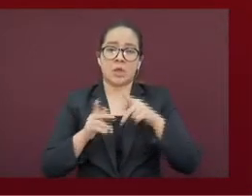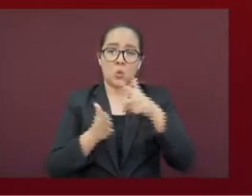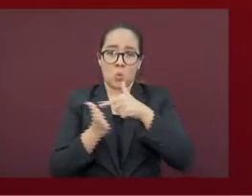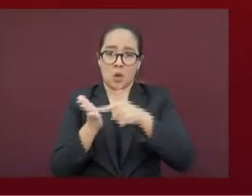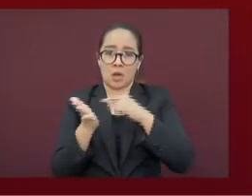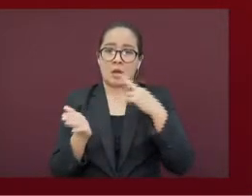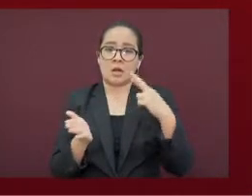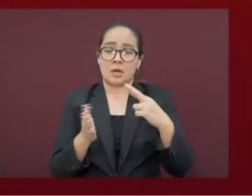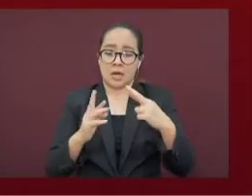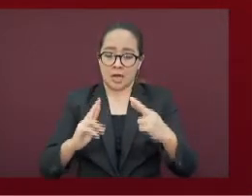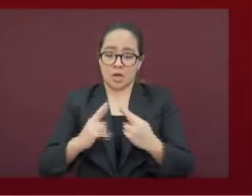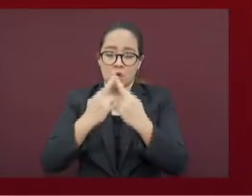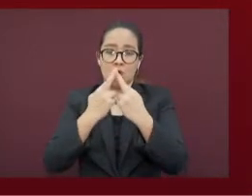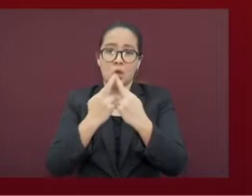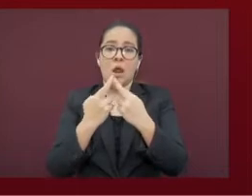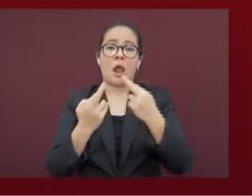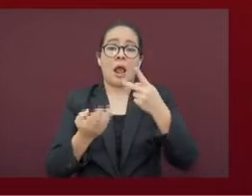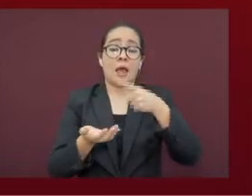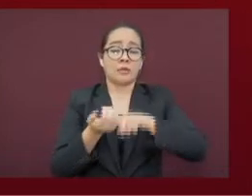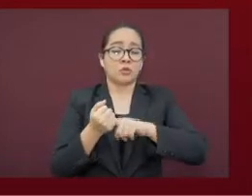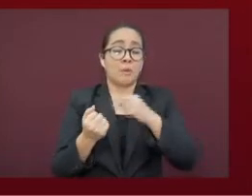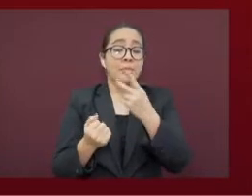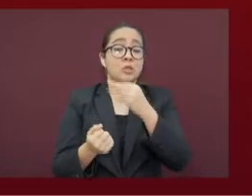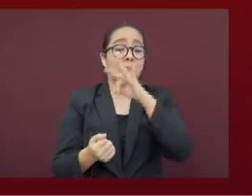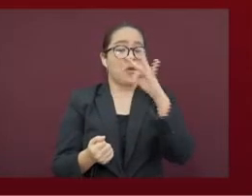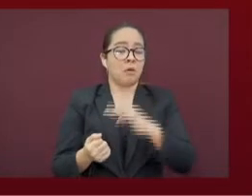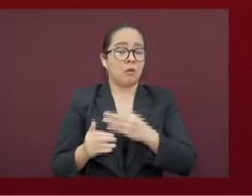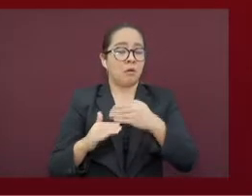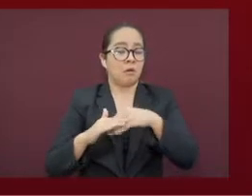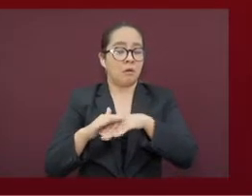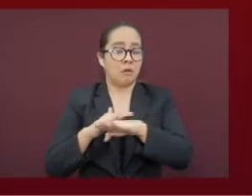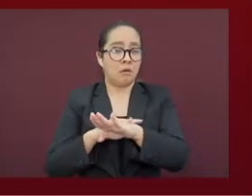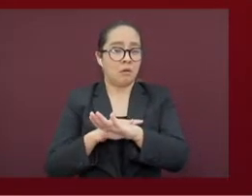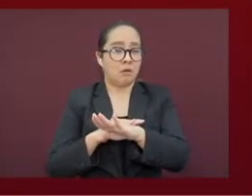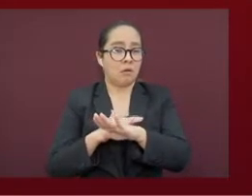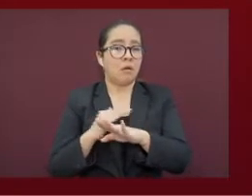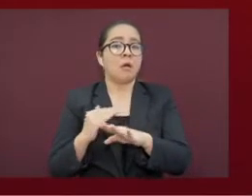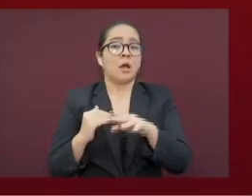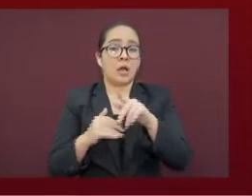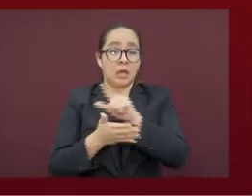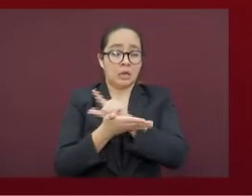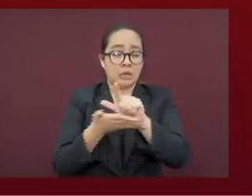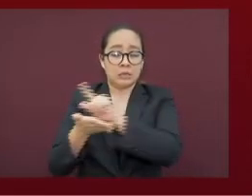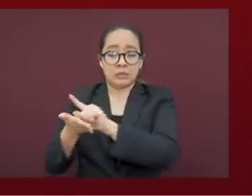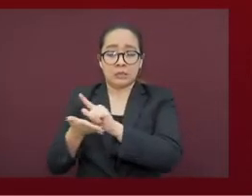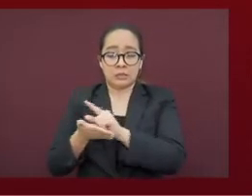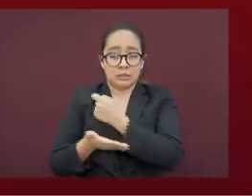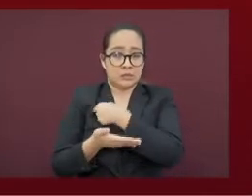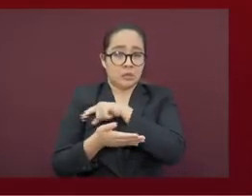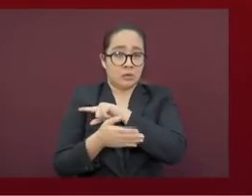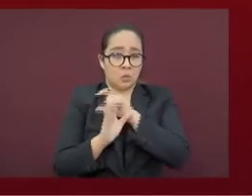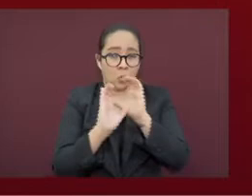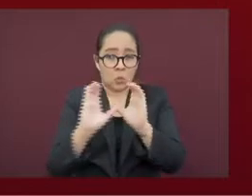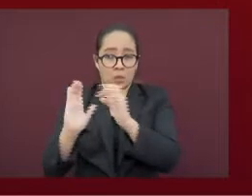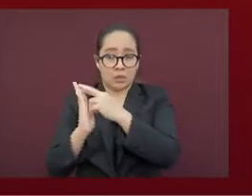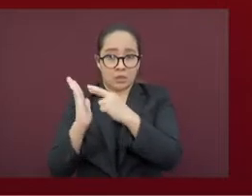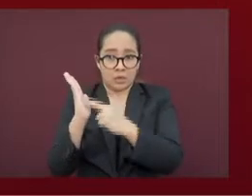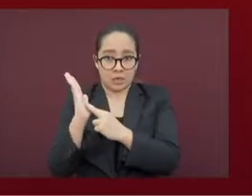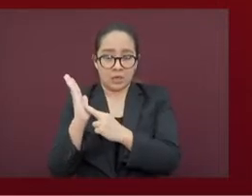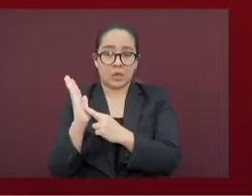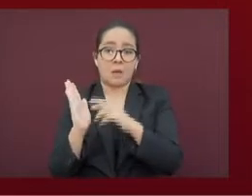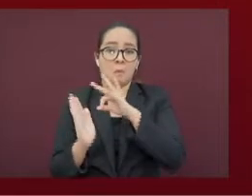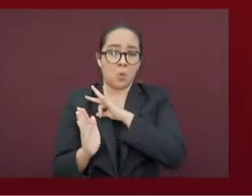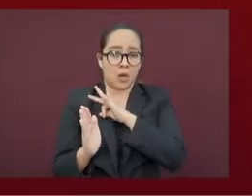25% con todas las medidas de higiene. Y está permitido al 50% el aforo de